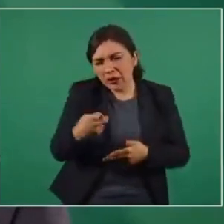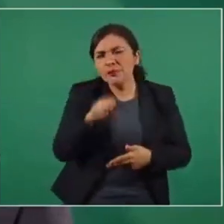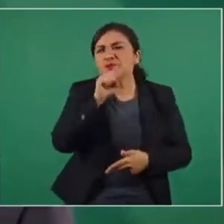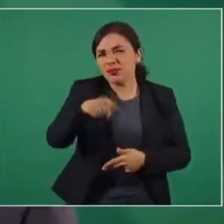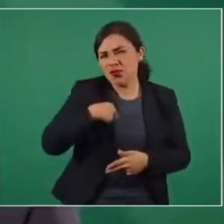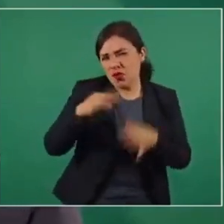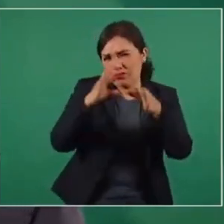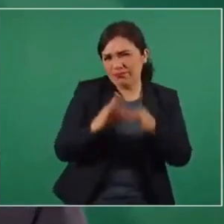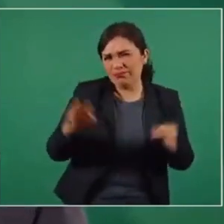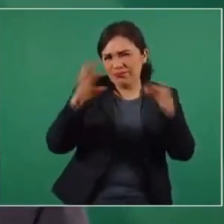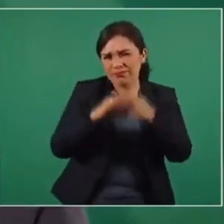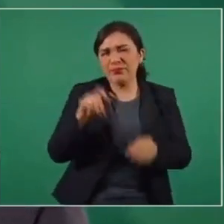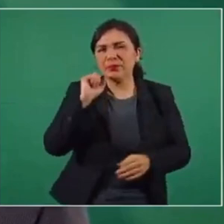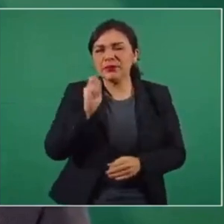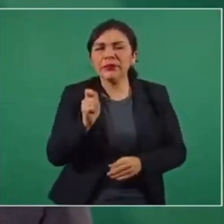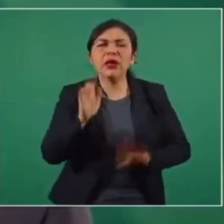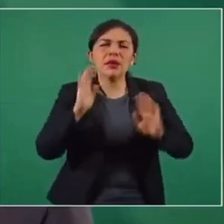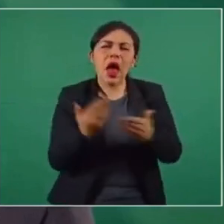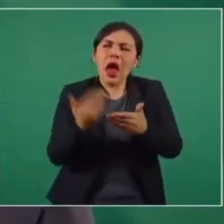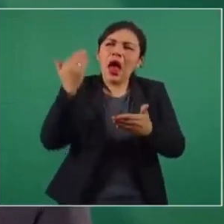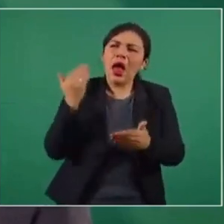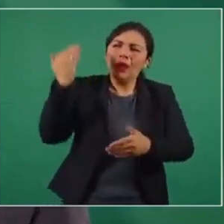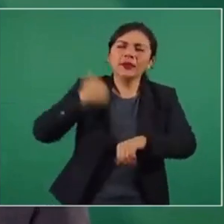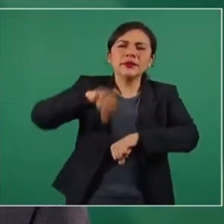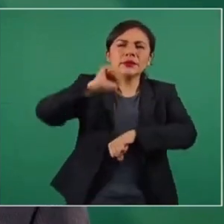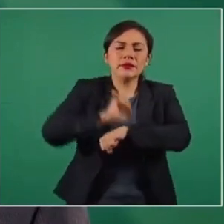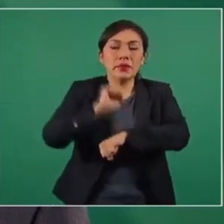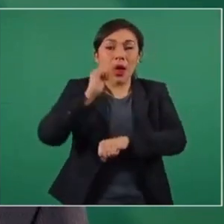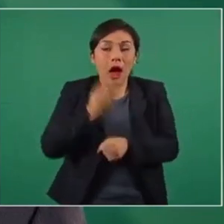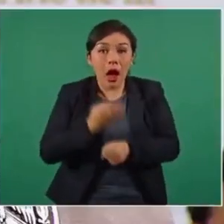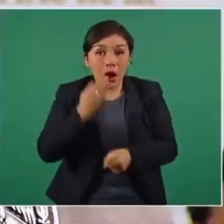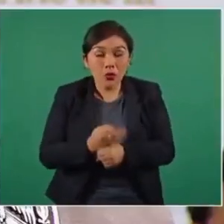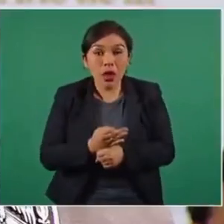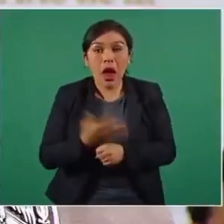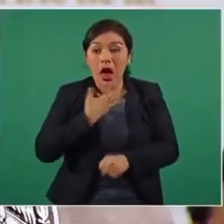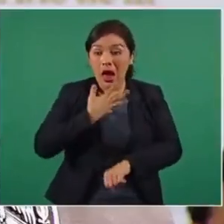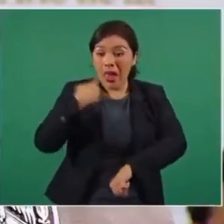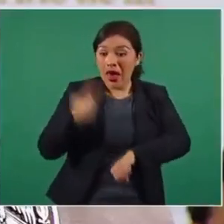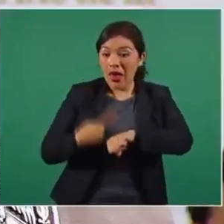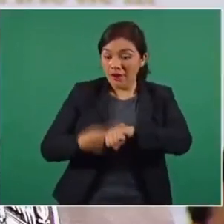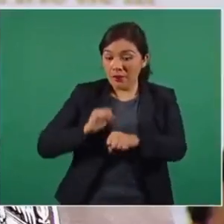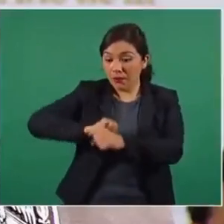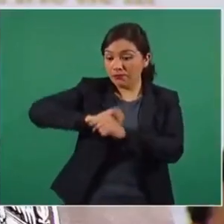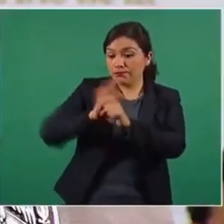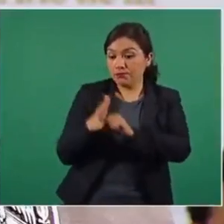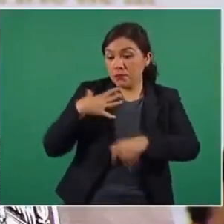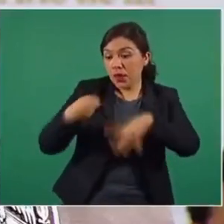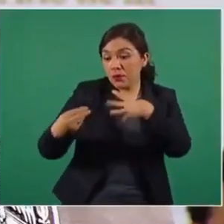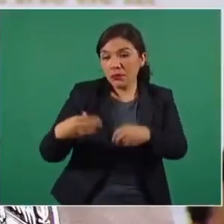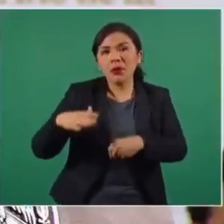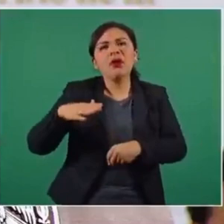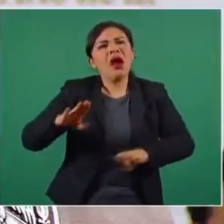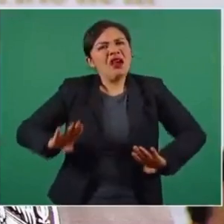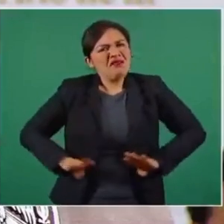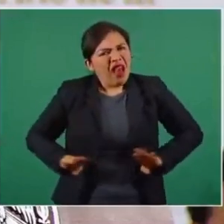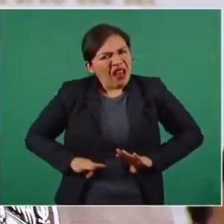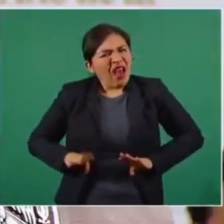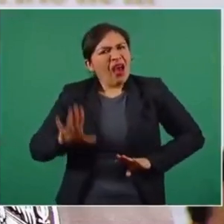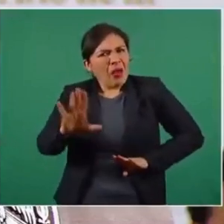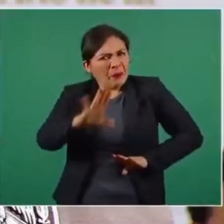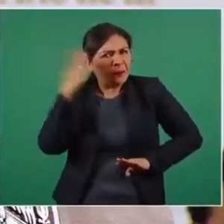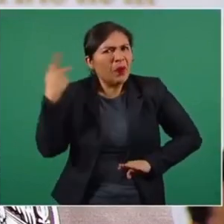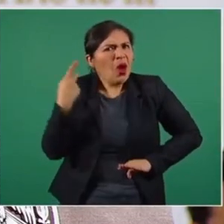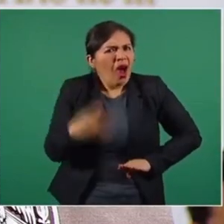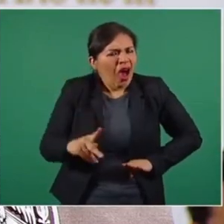comentar y que comentamos ya en varias semanas. Tenemos una epidemia que aunque ocurre a una velocidad característica de este